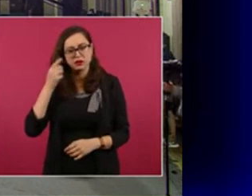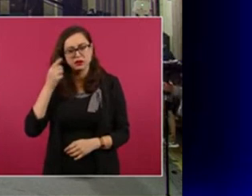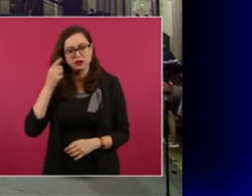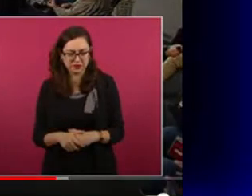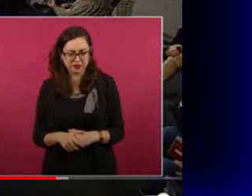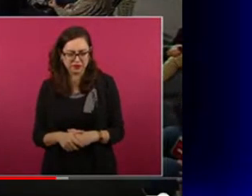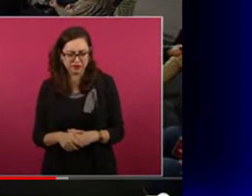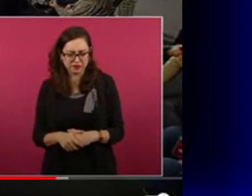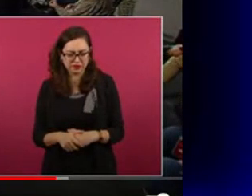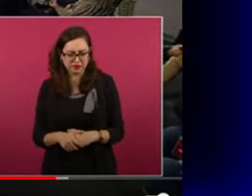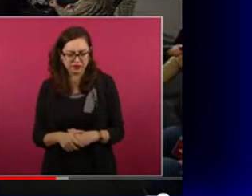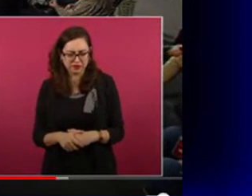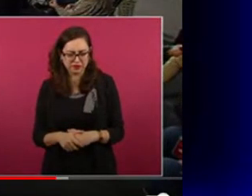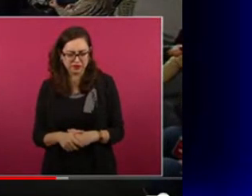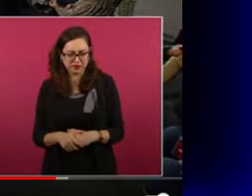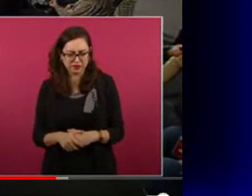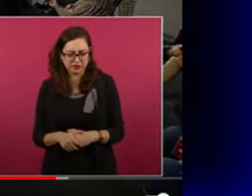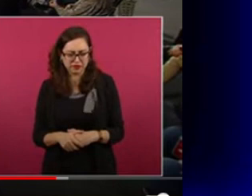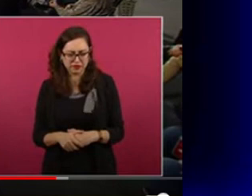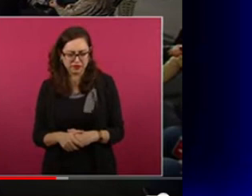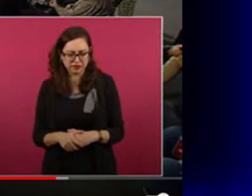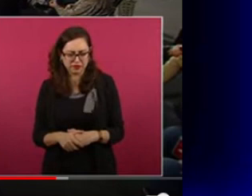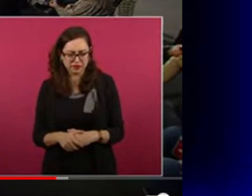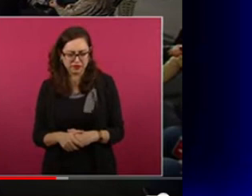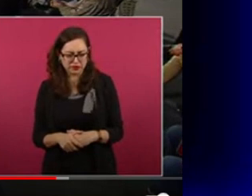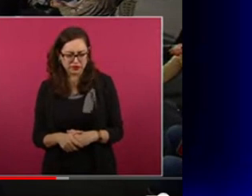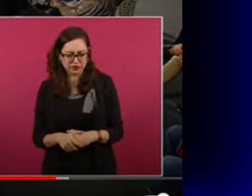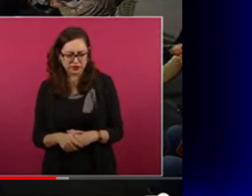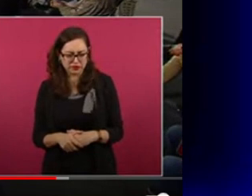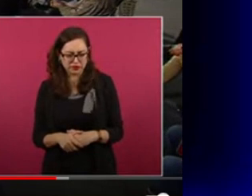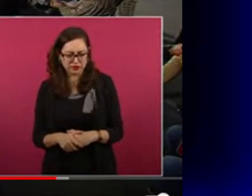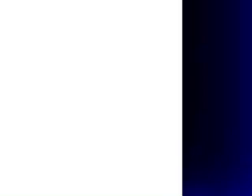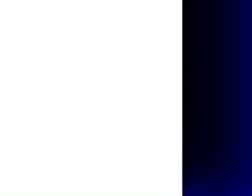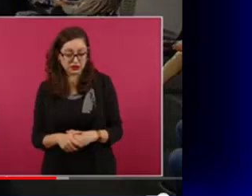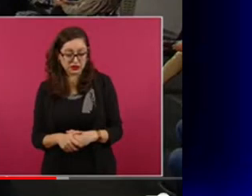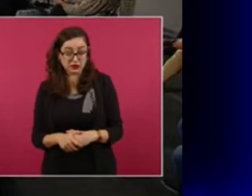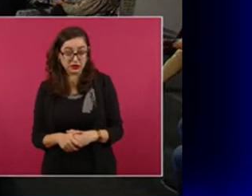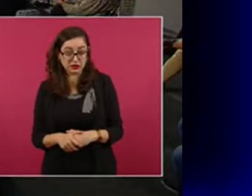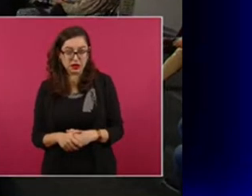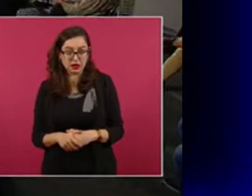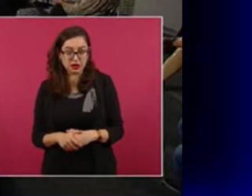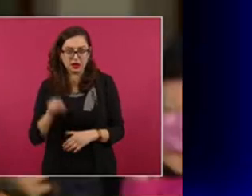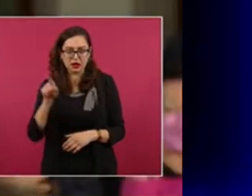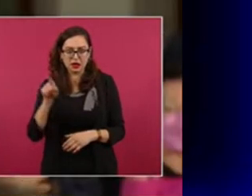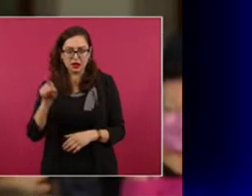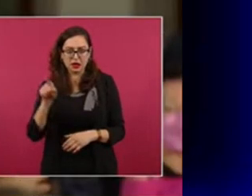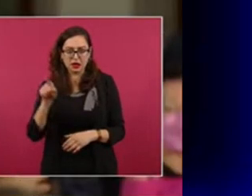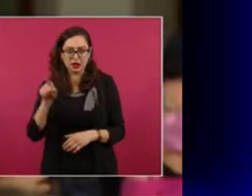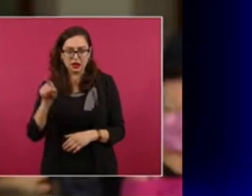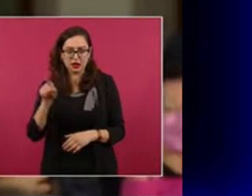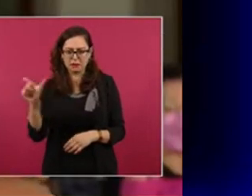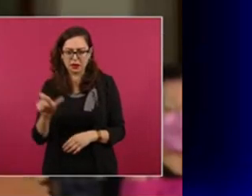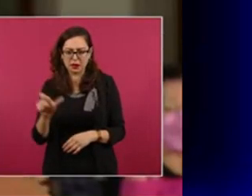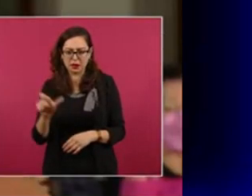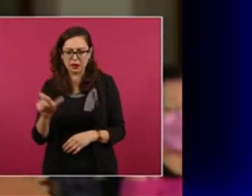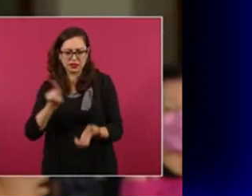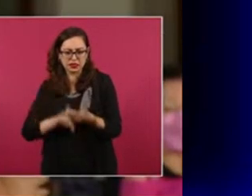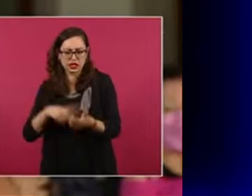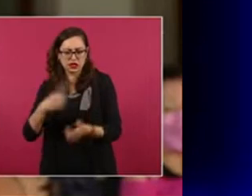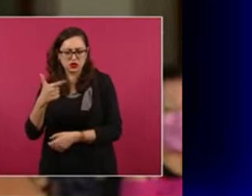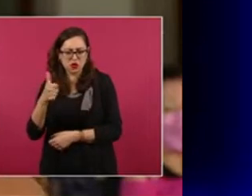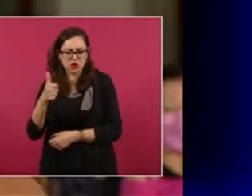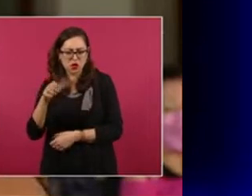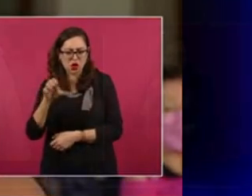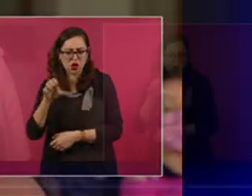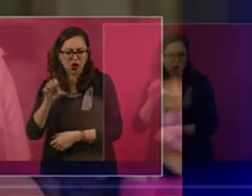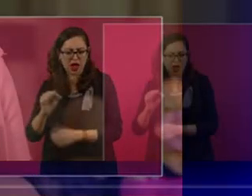presidente Andrés Manuel López Obrador. La verdad es que una importante información para